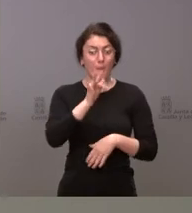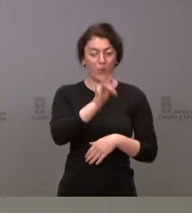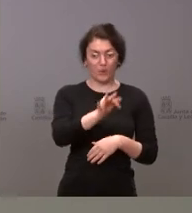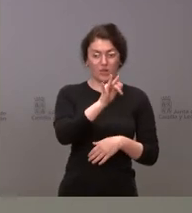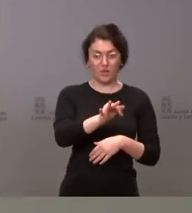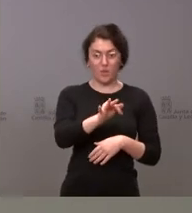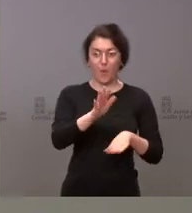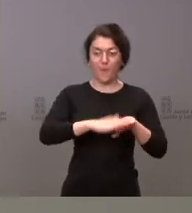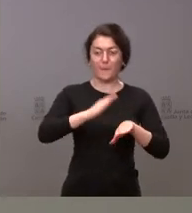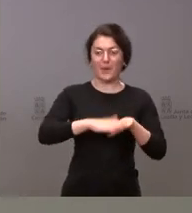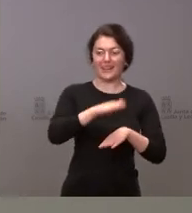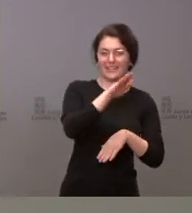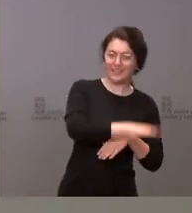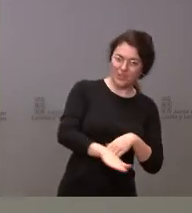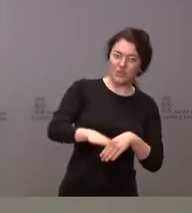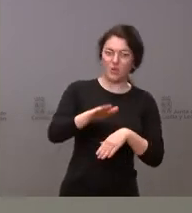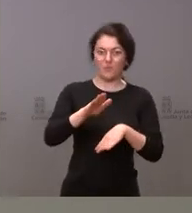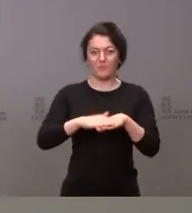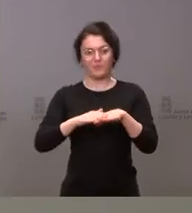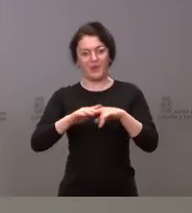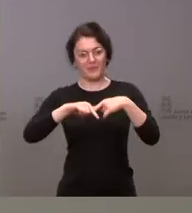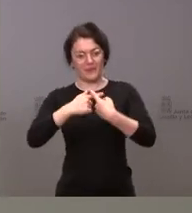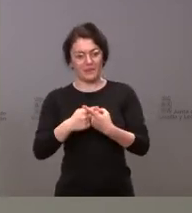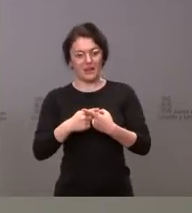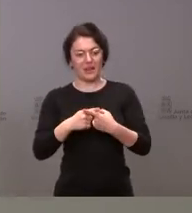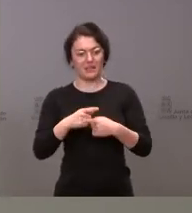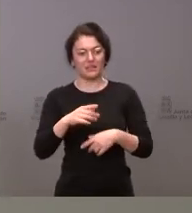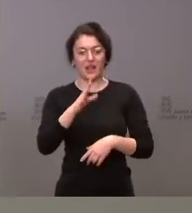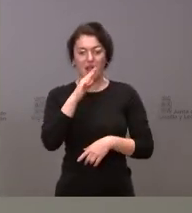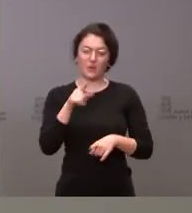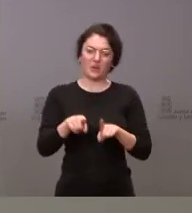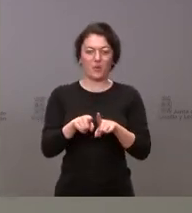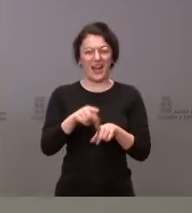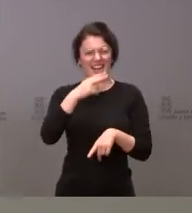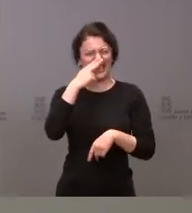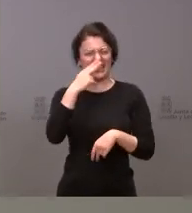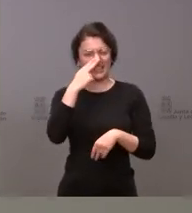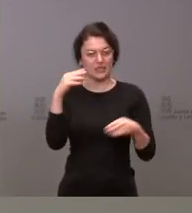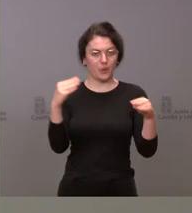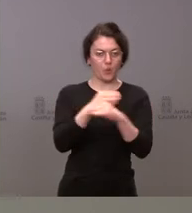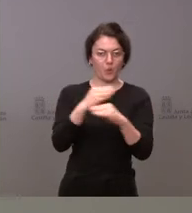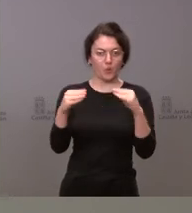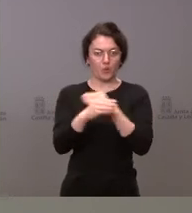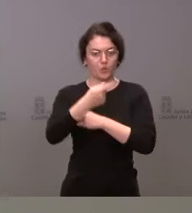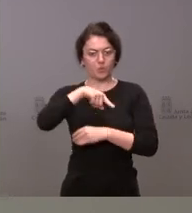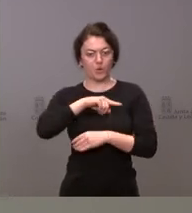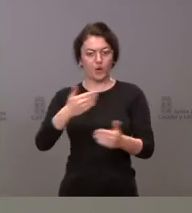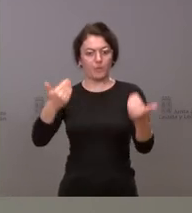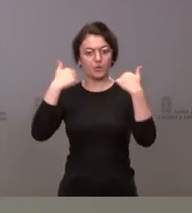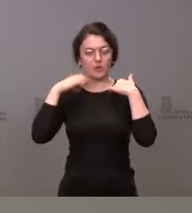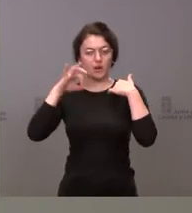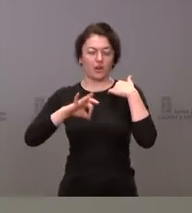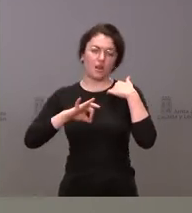niños, a ser positivo para las familias. Y en este caso hay intereses contrapuestos que como responsables de la Junta de Castelo nos toca